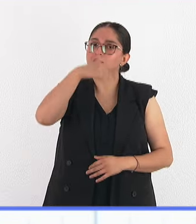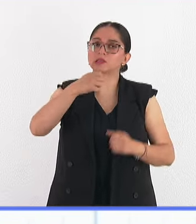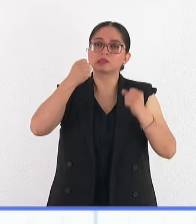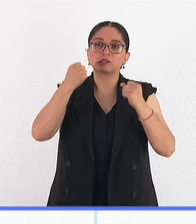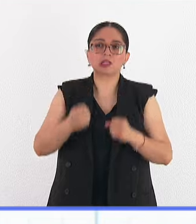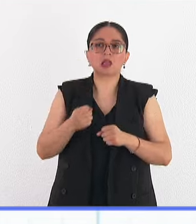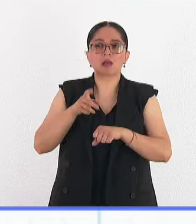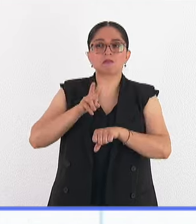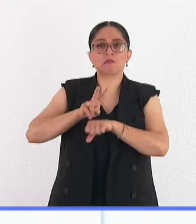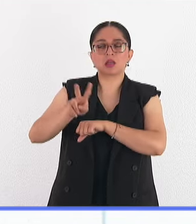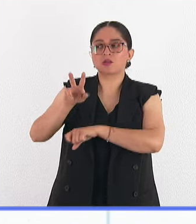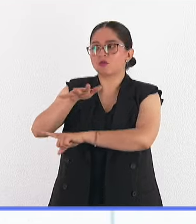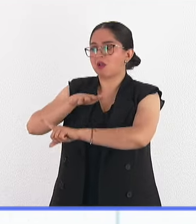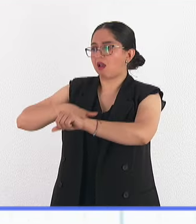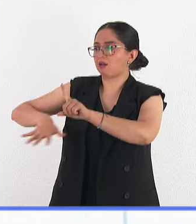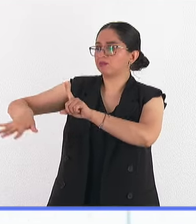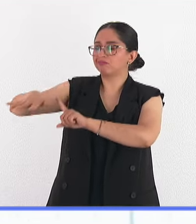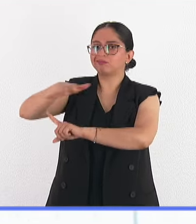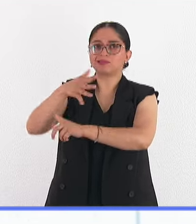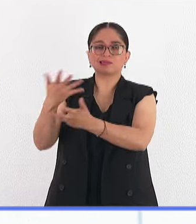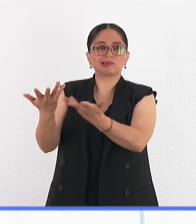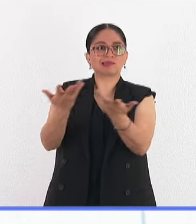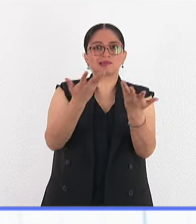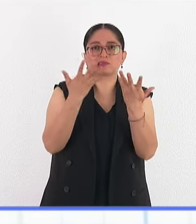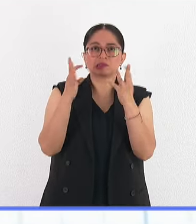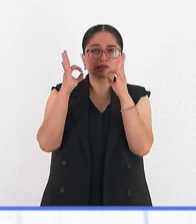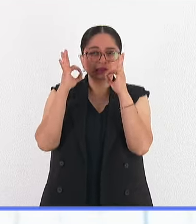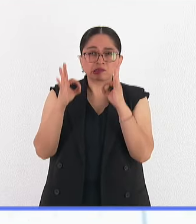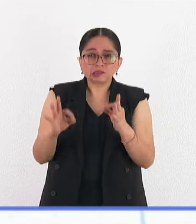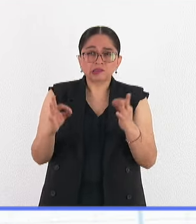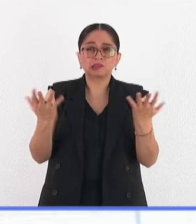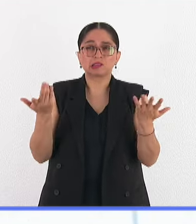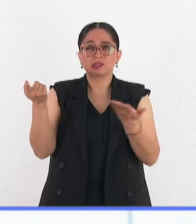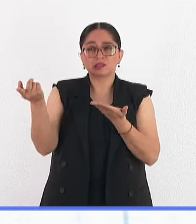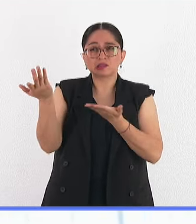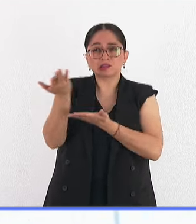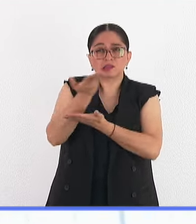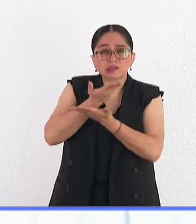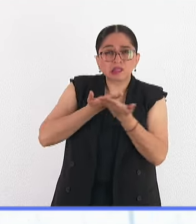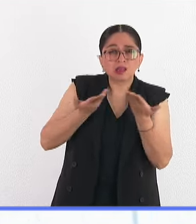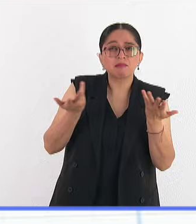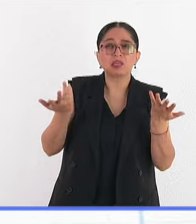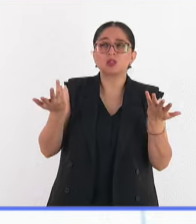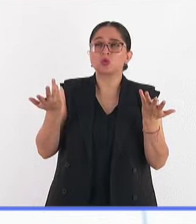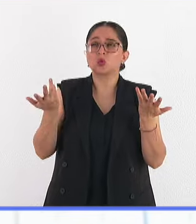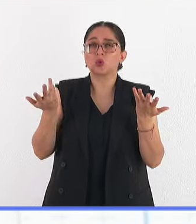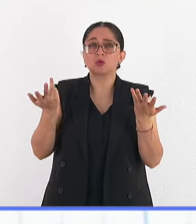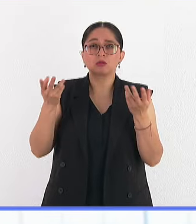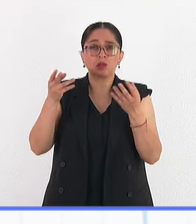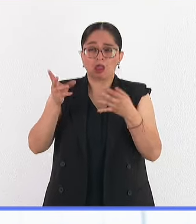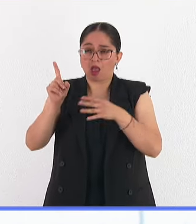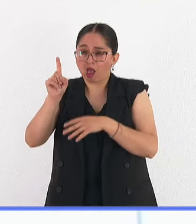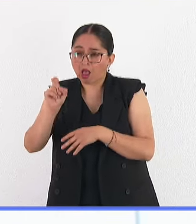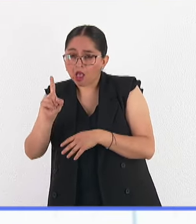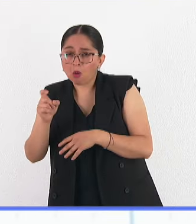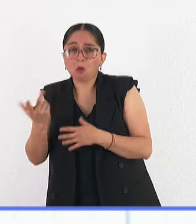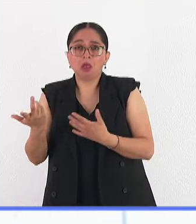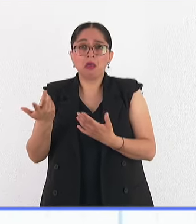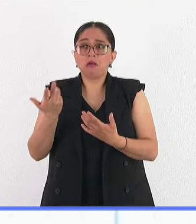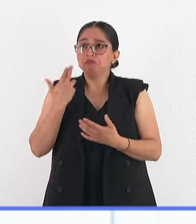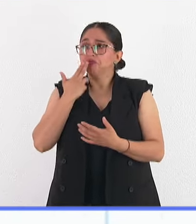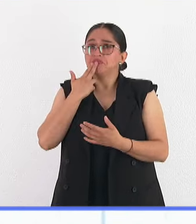alrededor, pues, como que no funcionaba adecuadamente. Pues los servicios, no sé, básicos no funcionan.